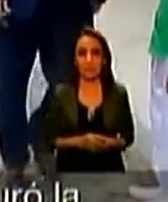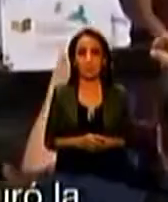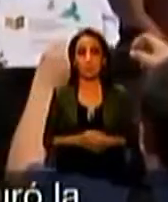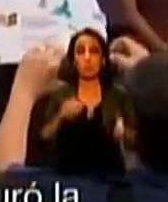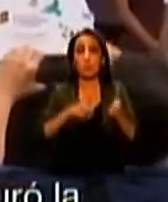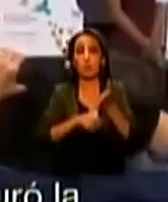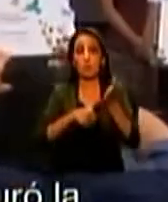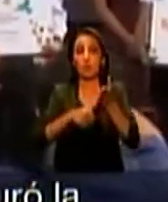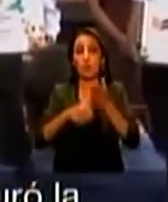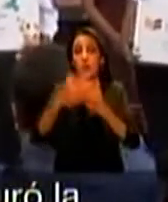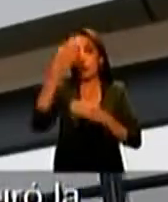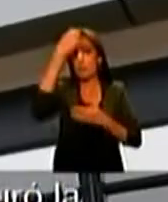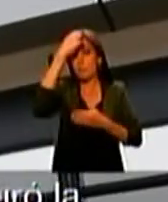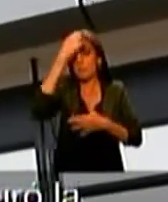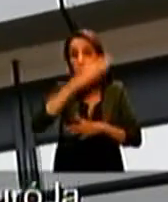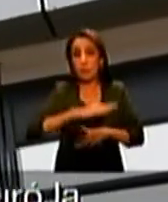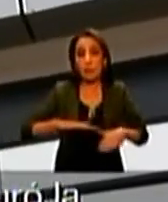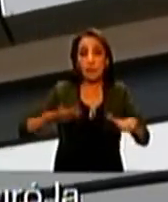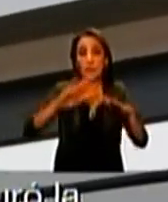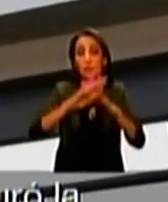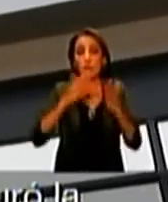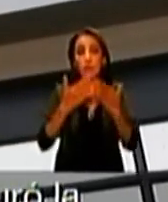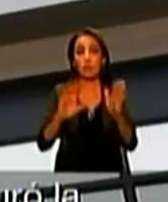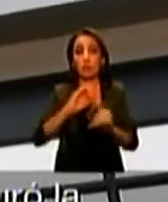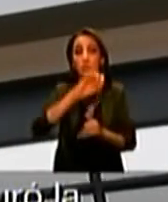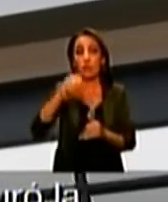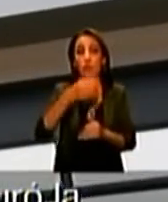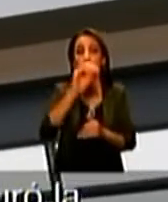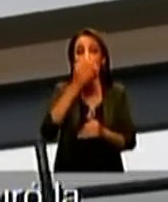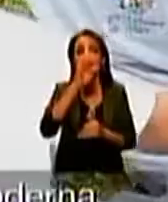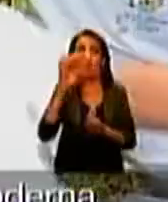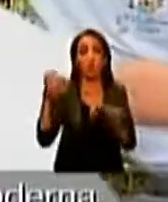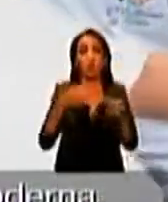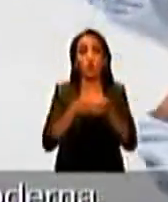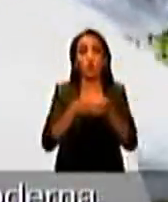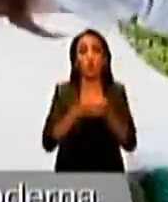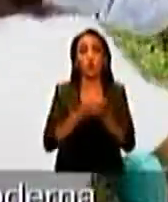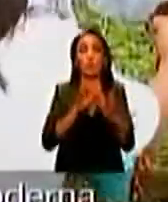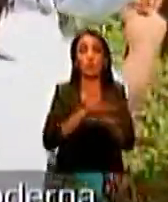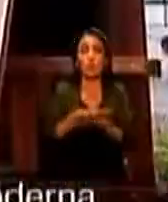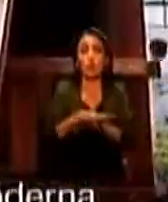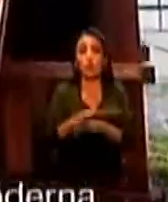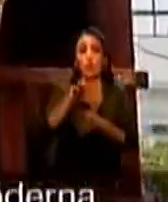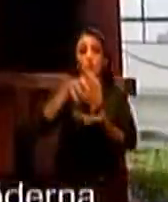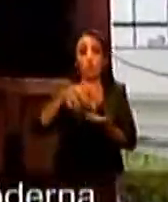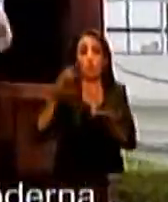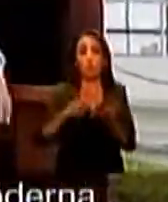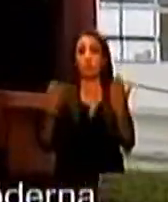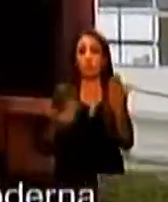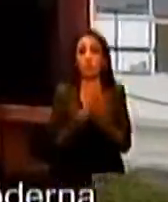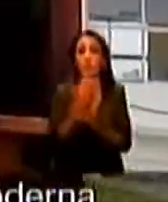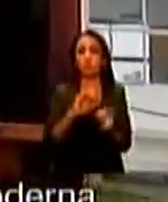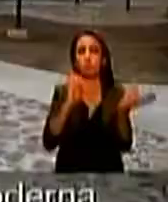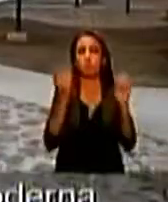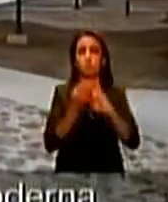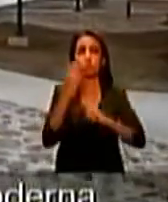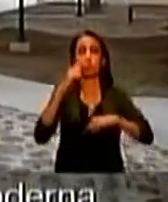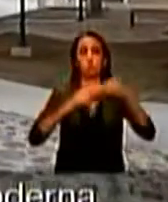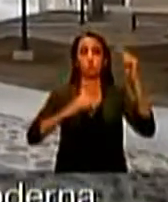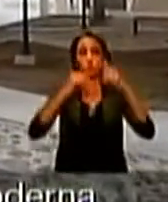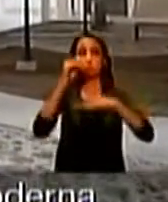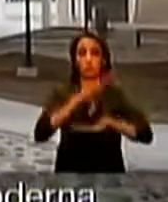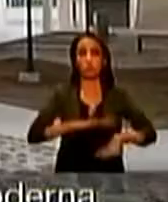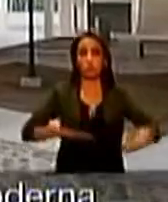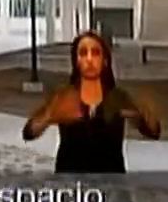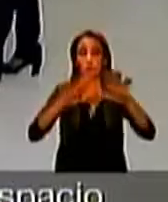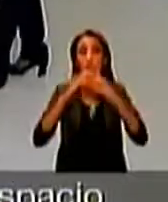El Ministerio de Educación inauguró la unidad educativa José de San Martín en la provincia de Los Ríos. La moderna infraestructura, cuyo co